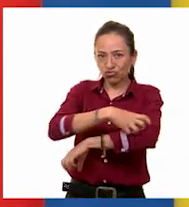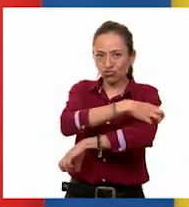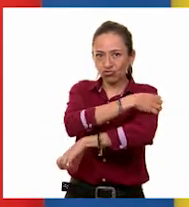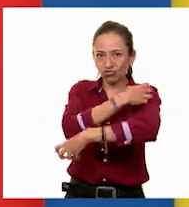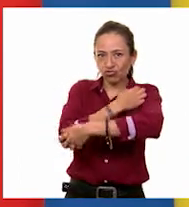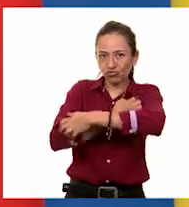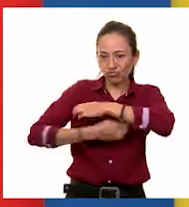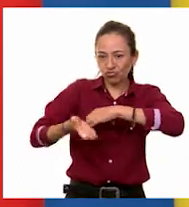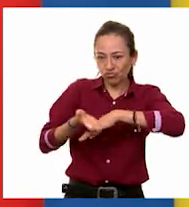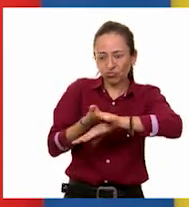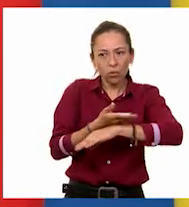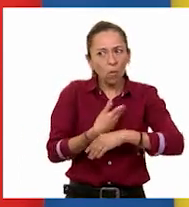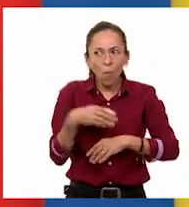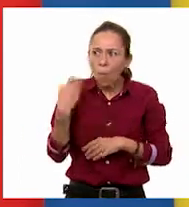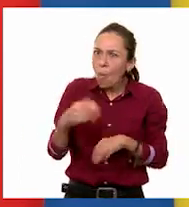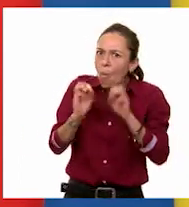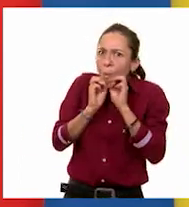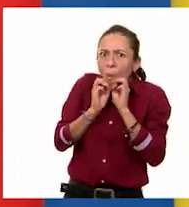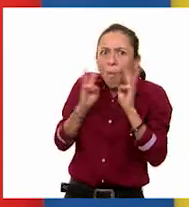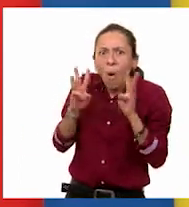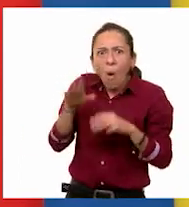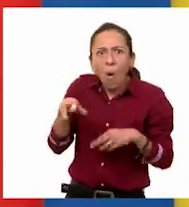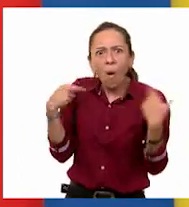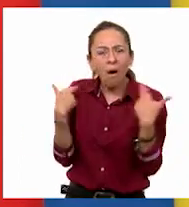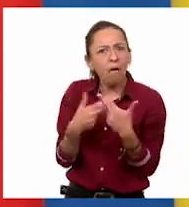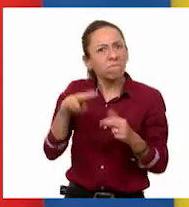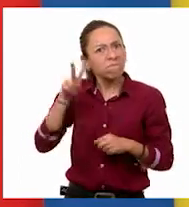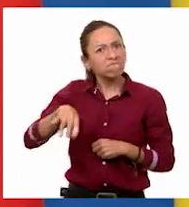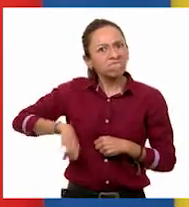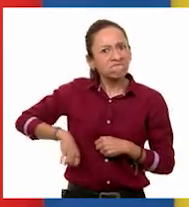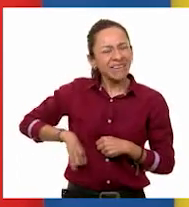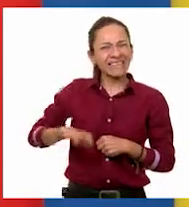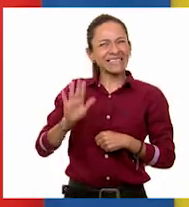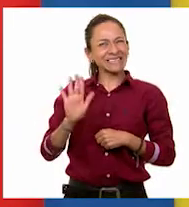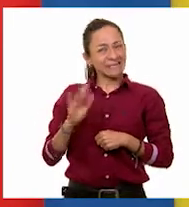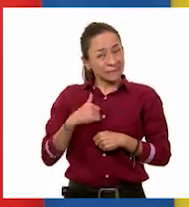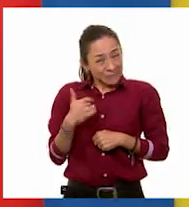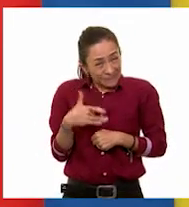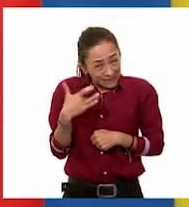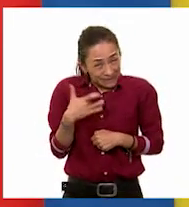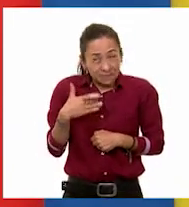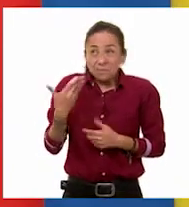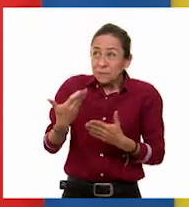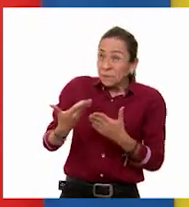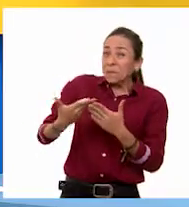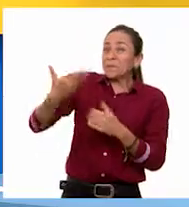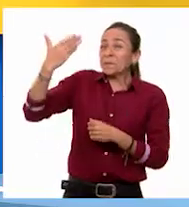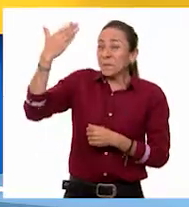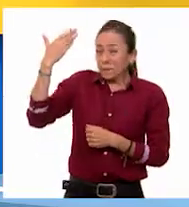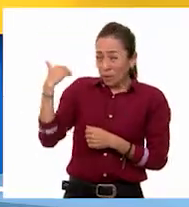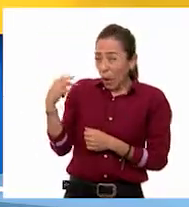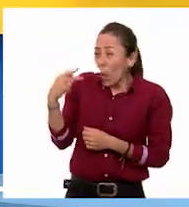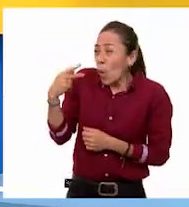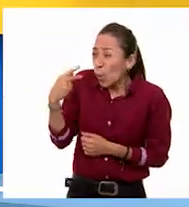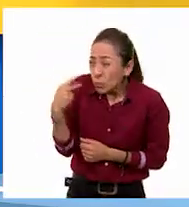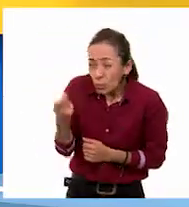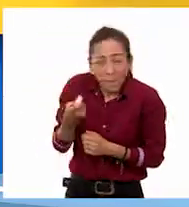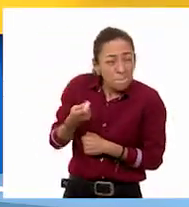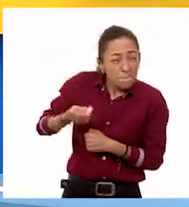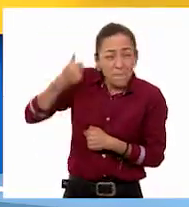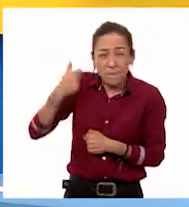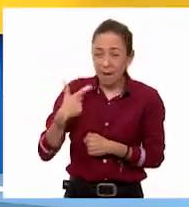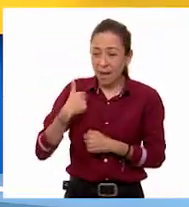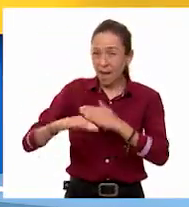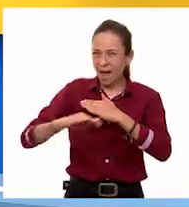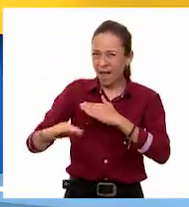Pero creo que a mí no me gustaría tener una de las primeras alfombras. ¿Pero qué te parece